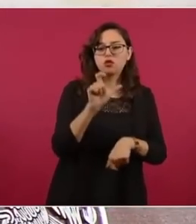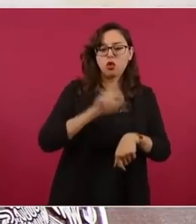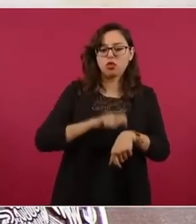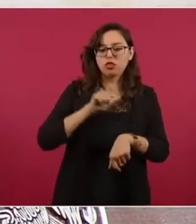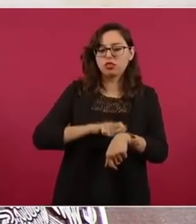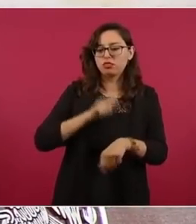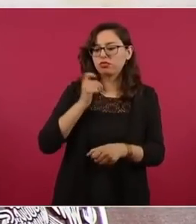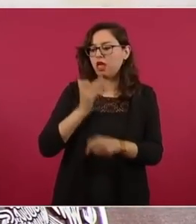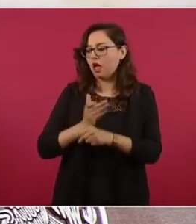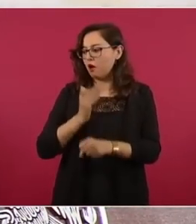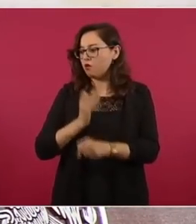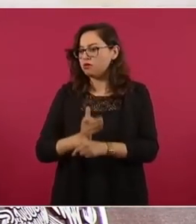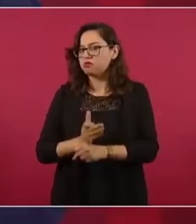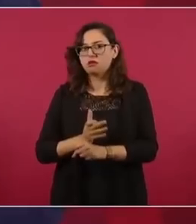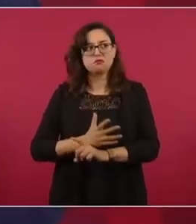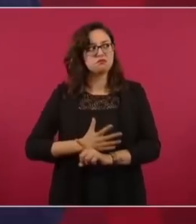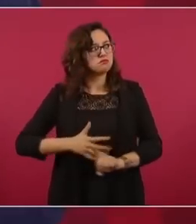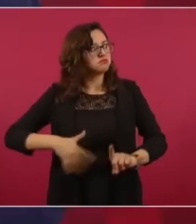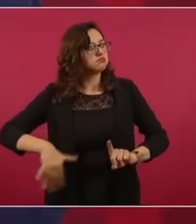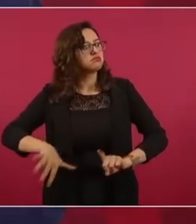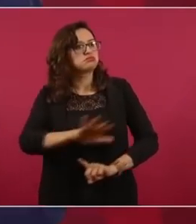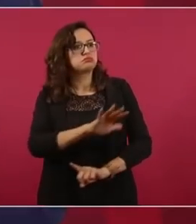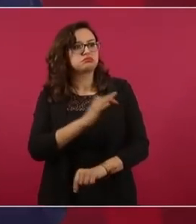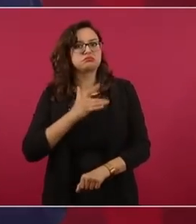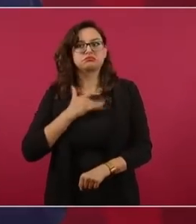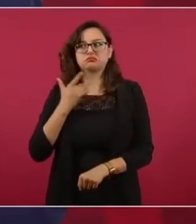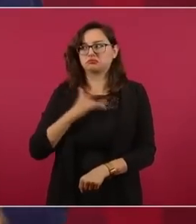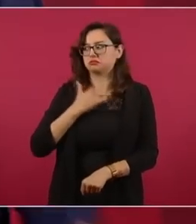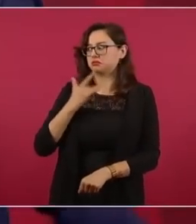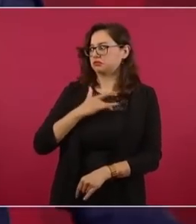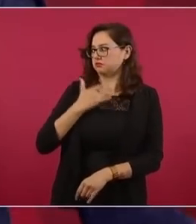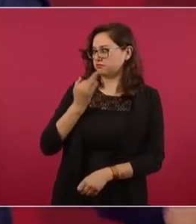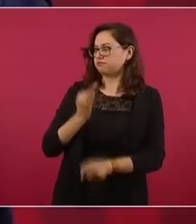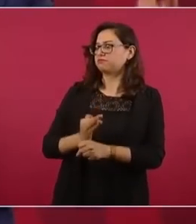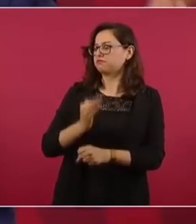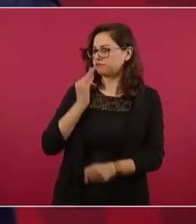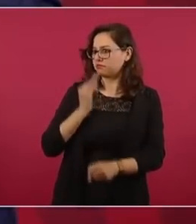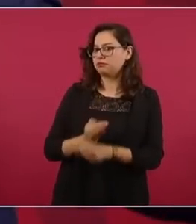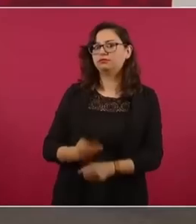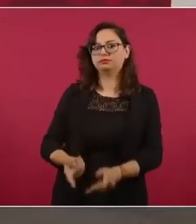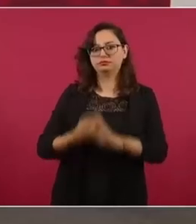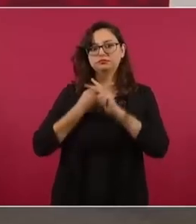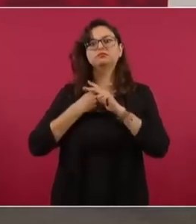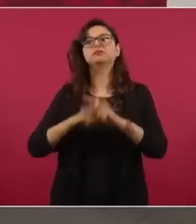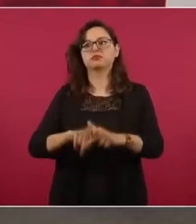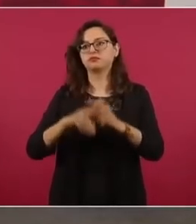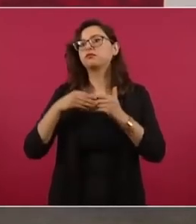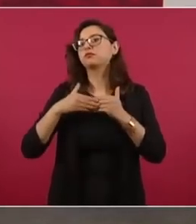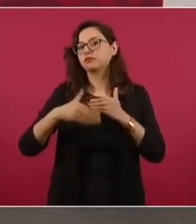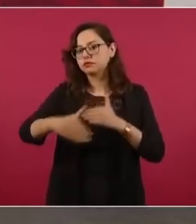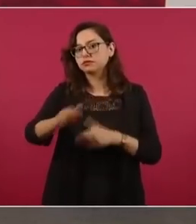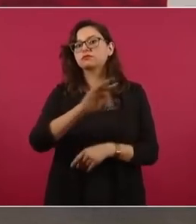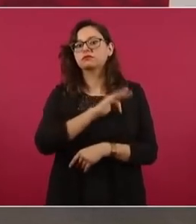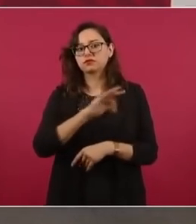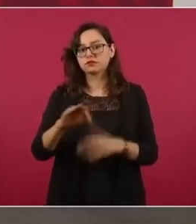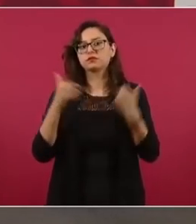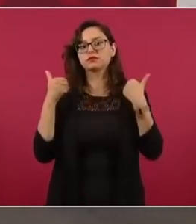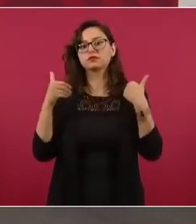Y creo que la cumbre podría ayudar